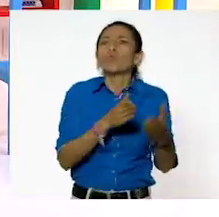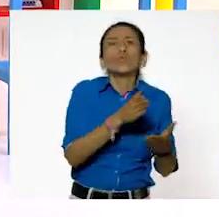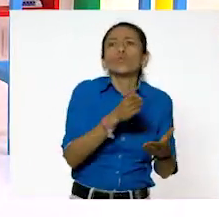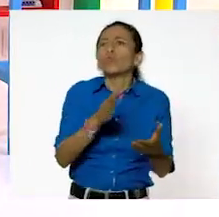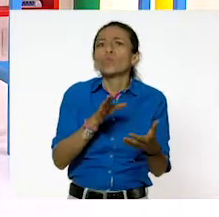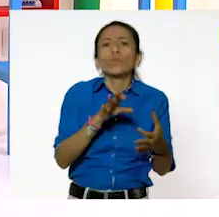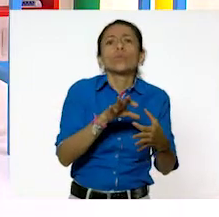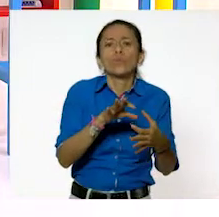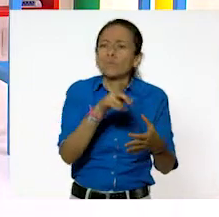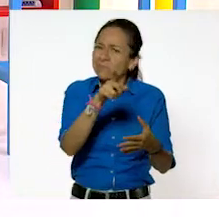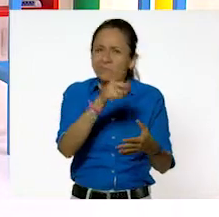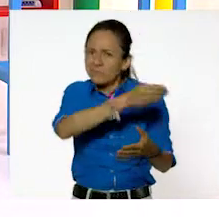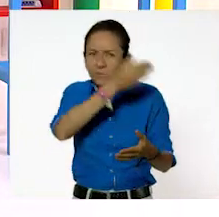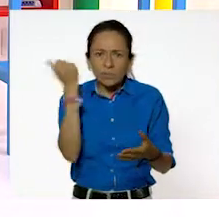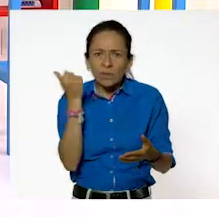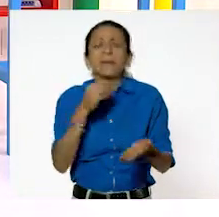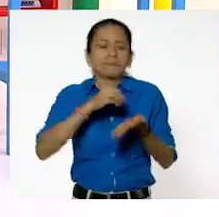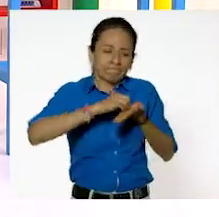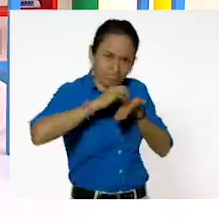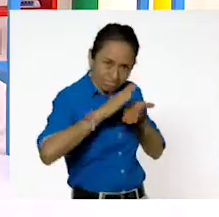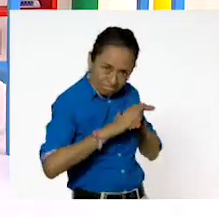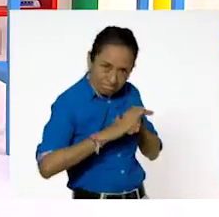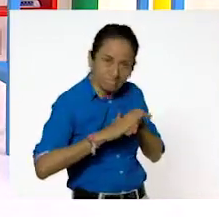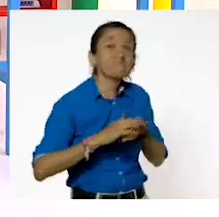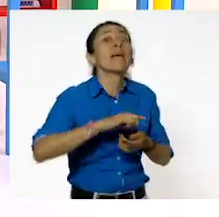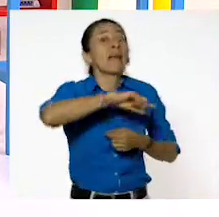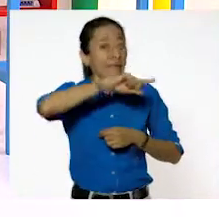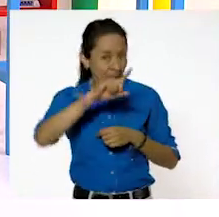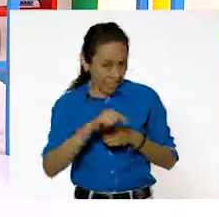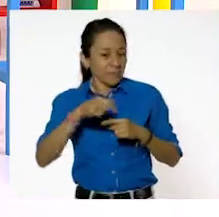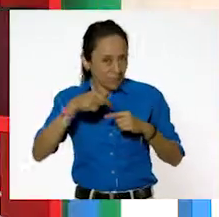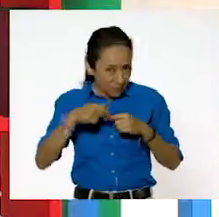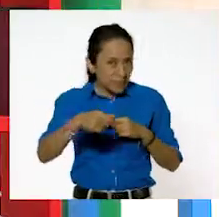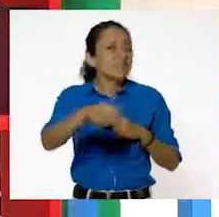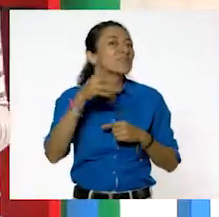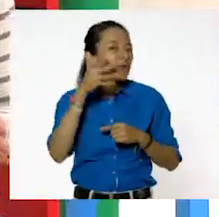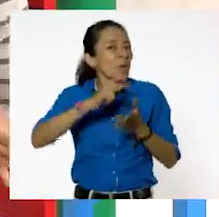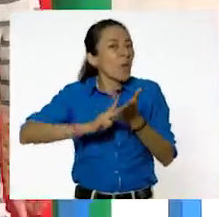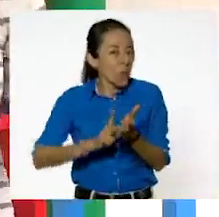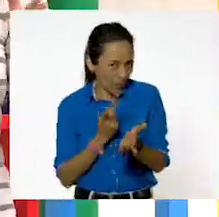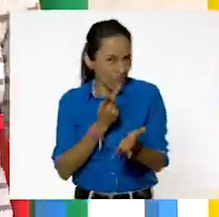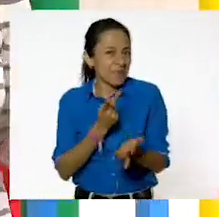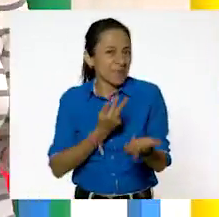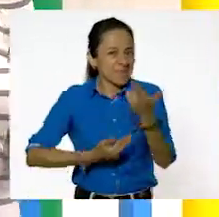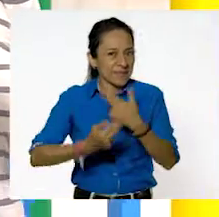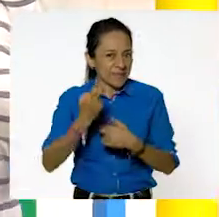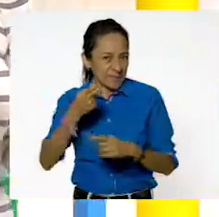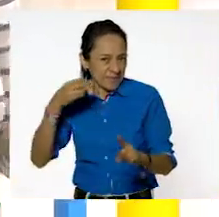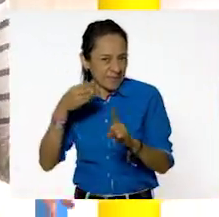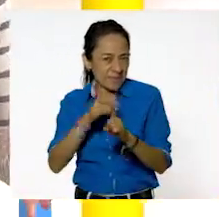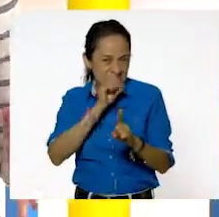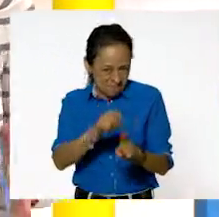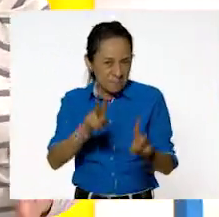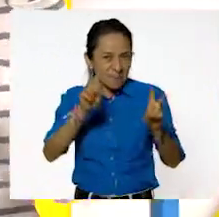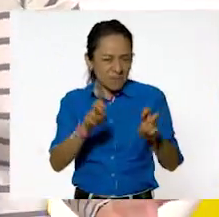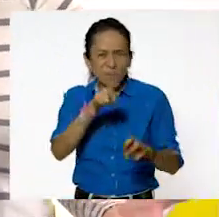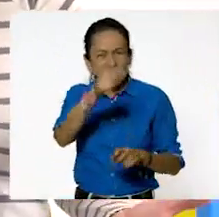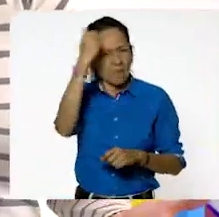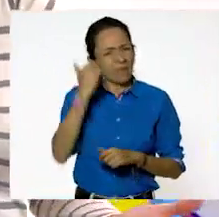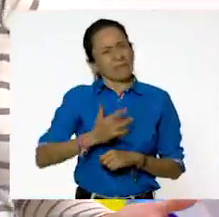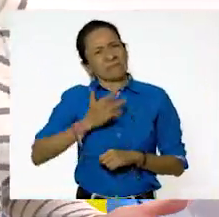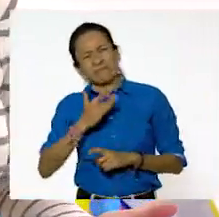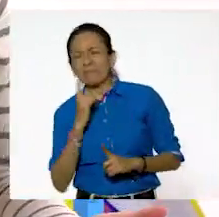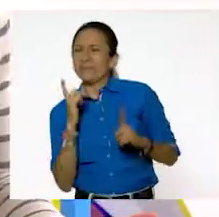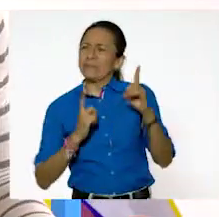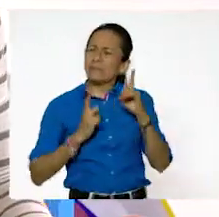porque este es un tema al que volveremos en un futuro. Y siempre es bueno tener preguntas que nos